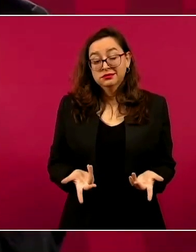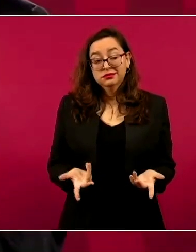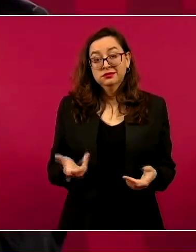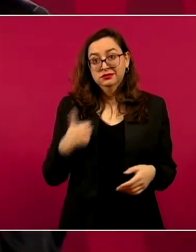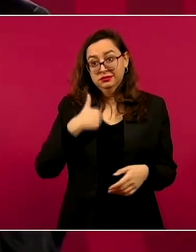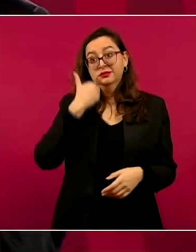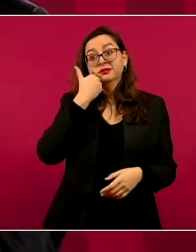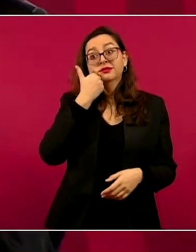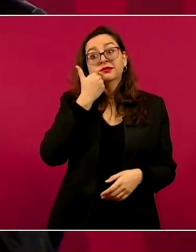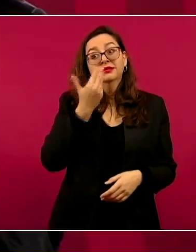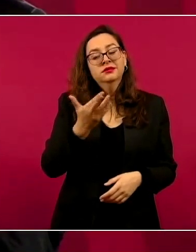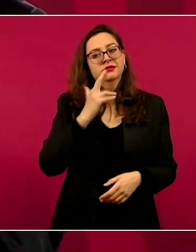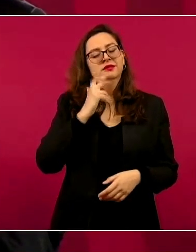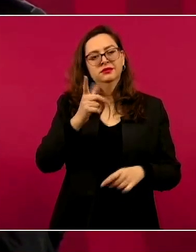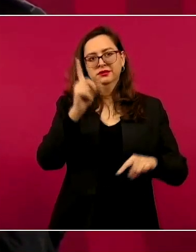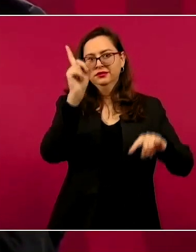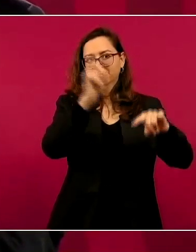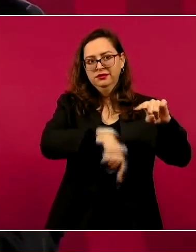andamiaje